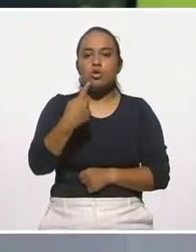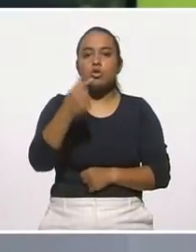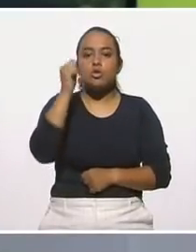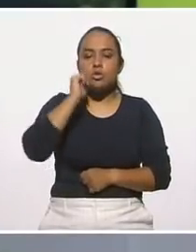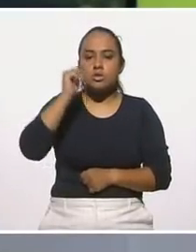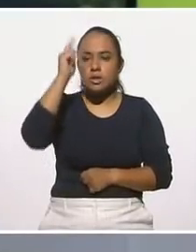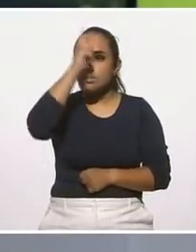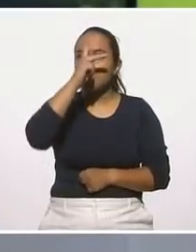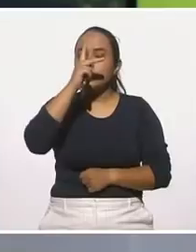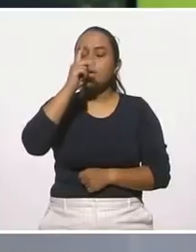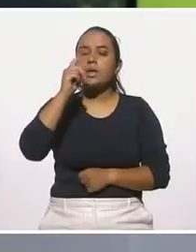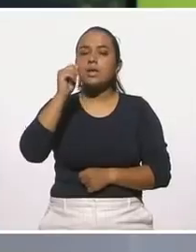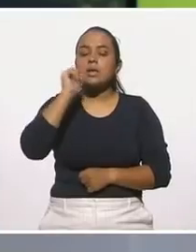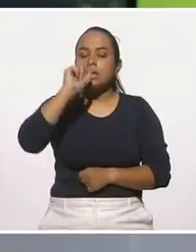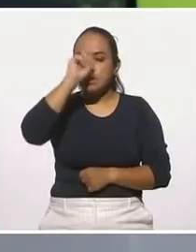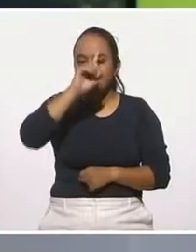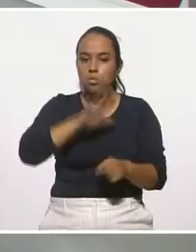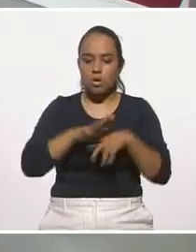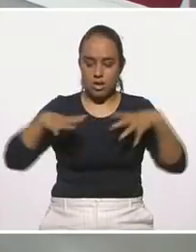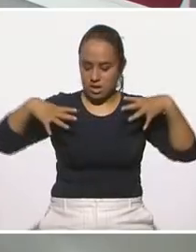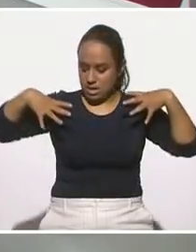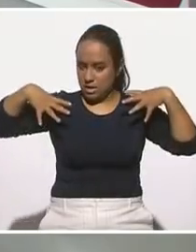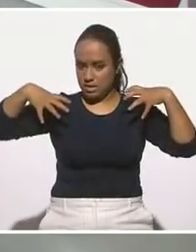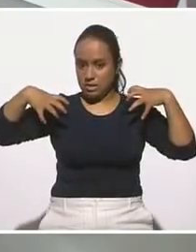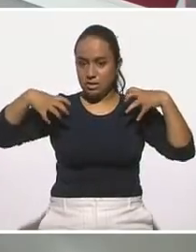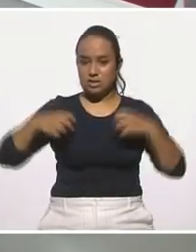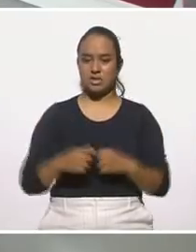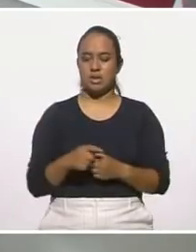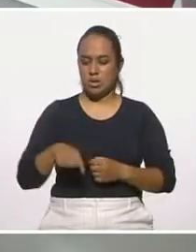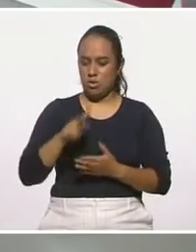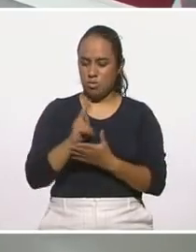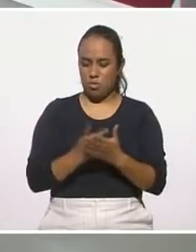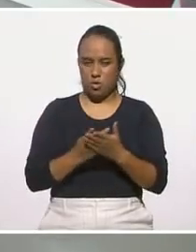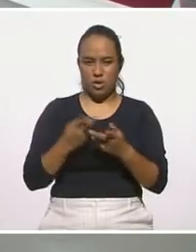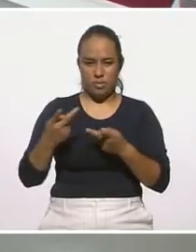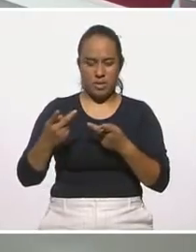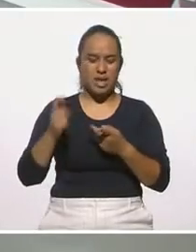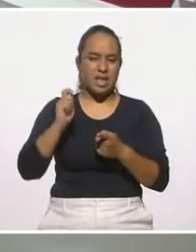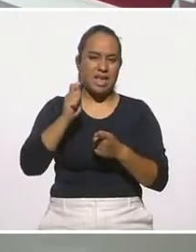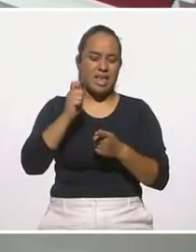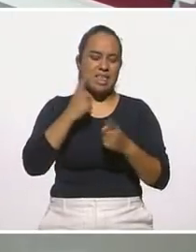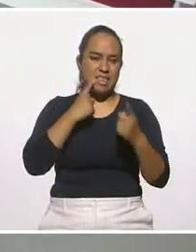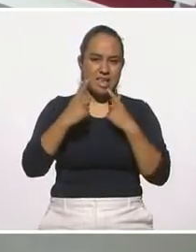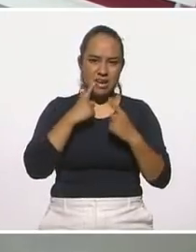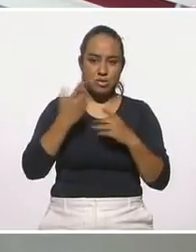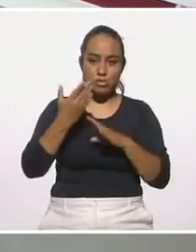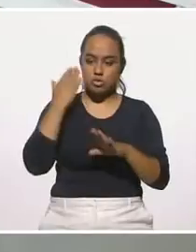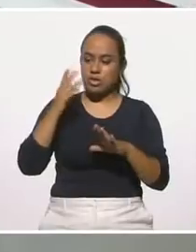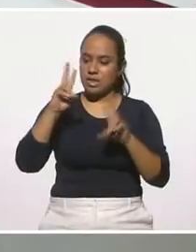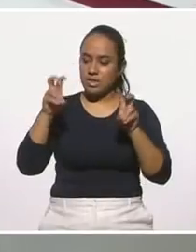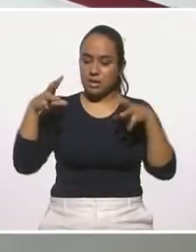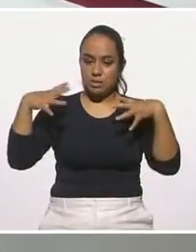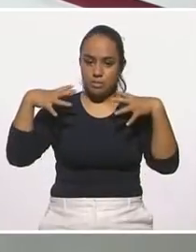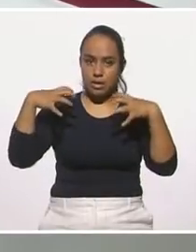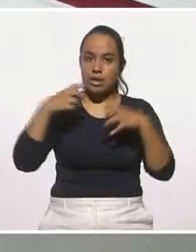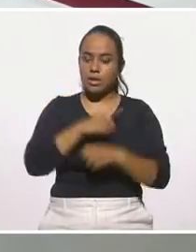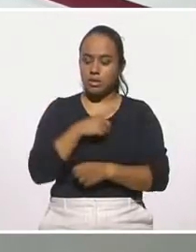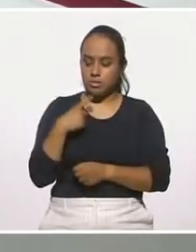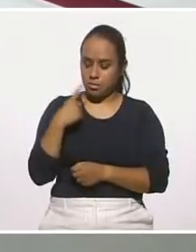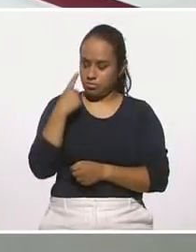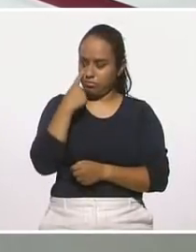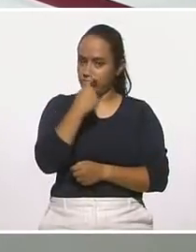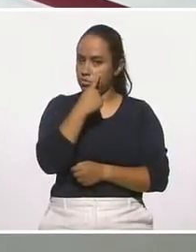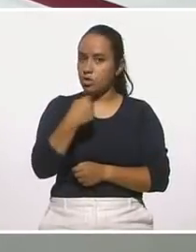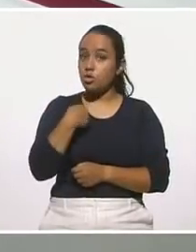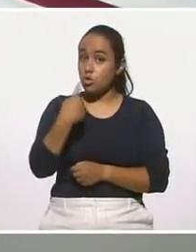el trabajo del estrés. Creo que ese tema, los programas de diálogos, chéquenselo de estrés, porque es muy importante verlo. Ahí sí, desde una perspectiva, yo